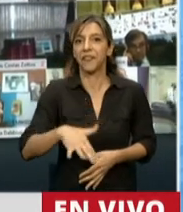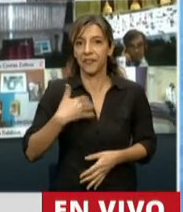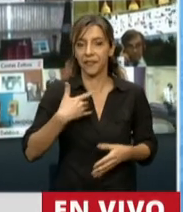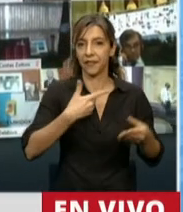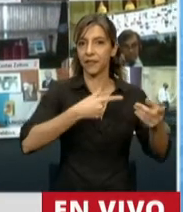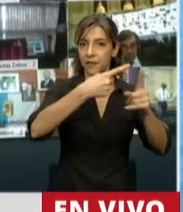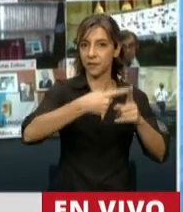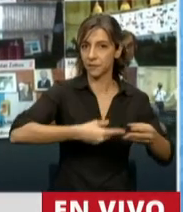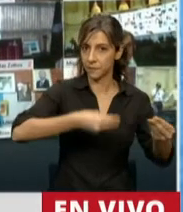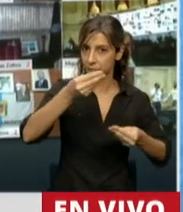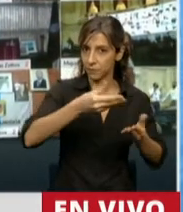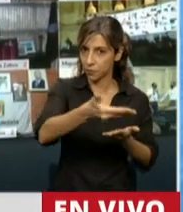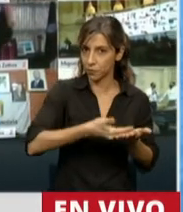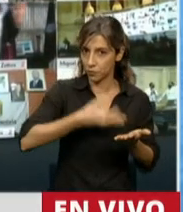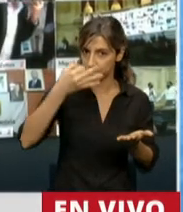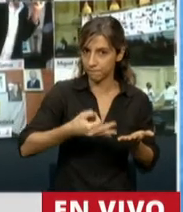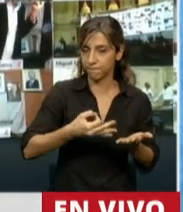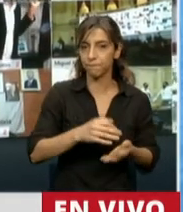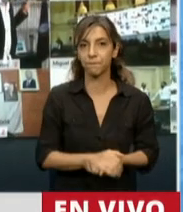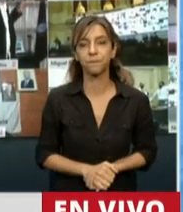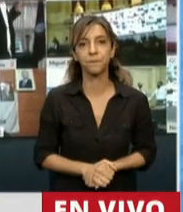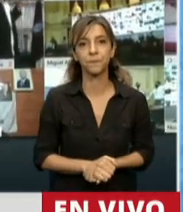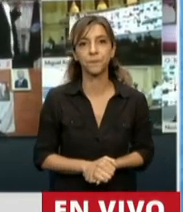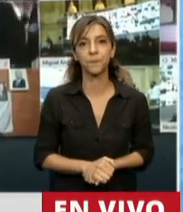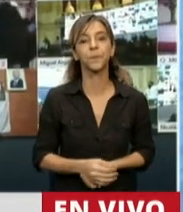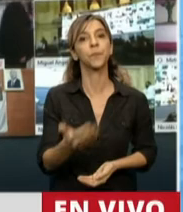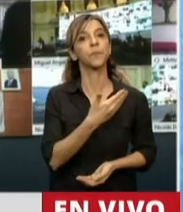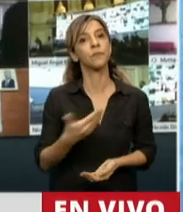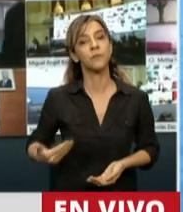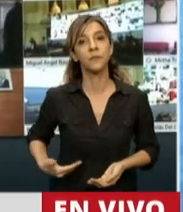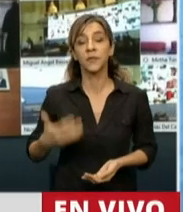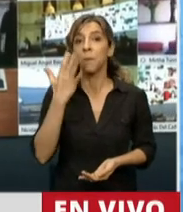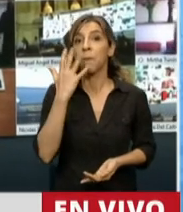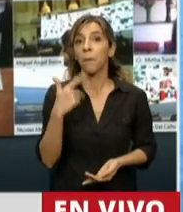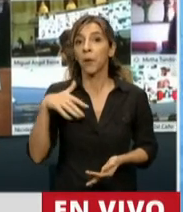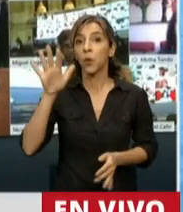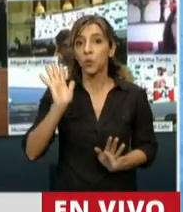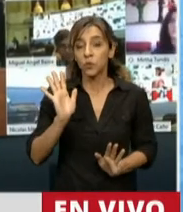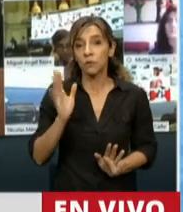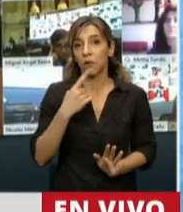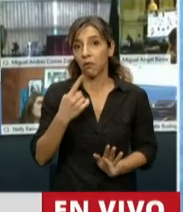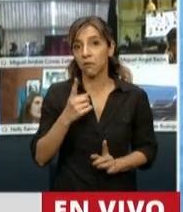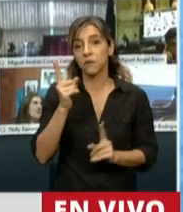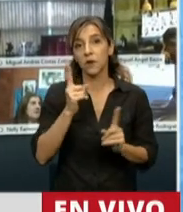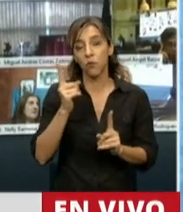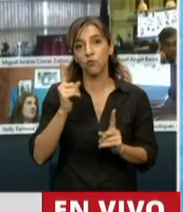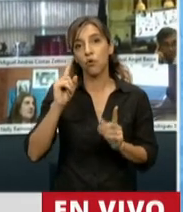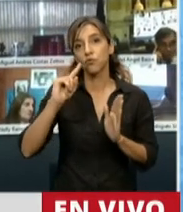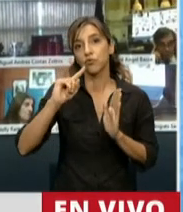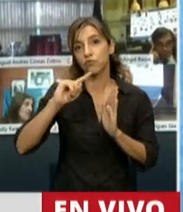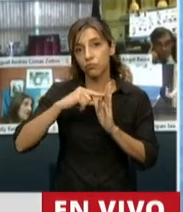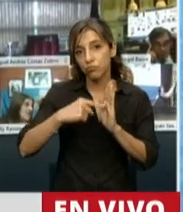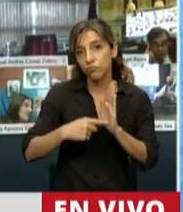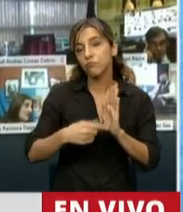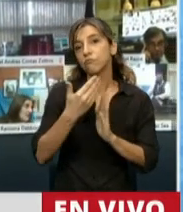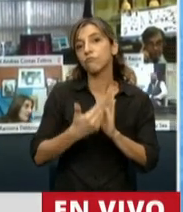Señor Presidente, me gustaría enumerar algunas de las obras que